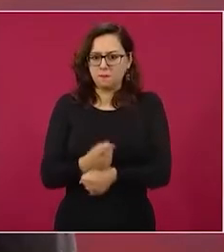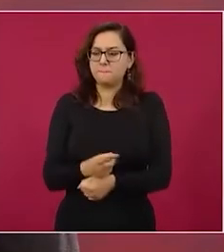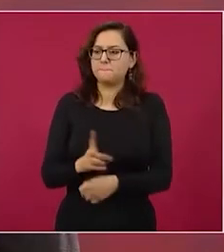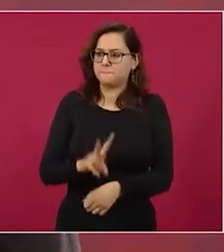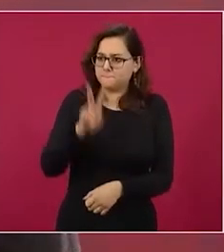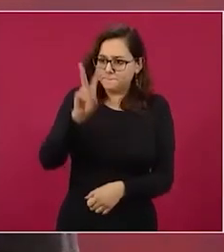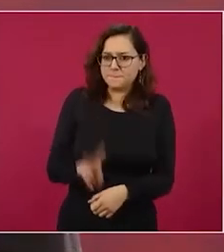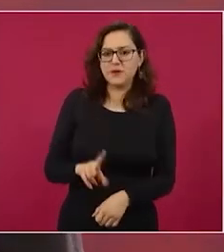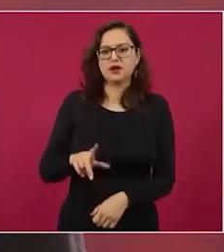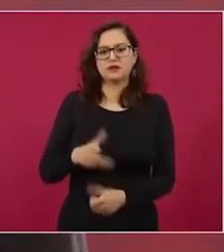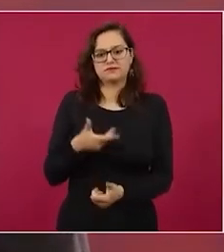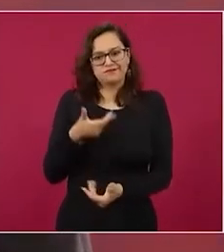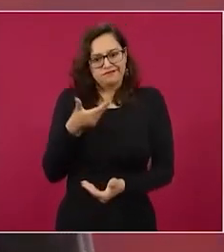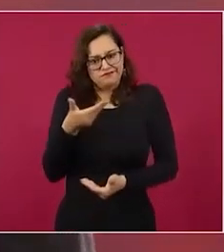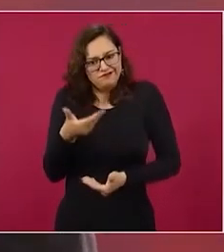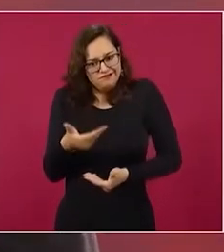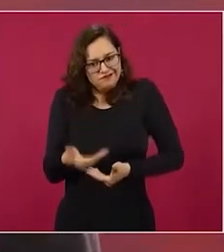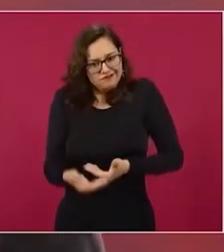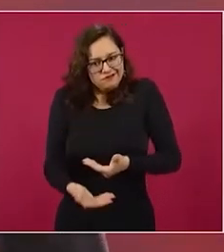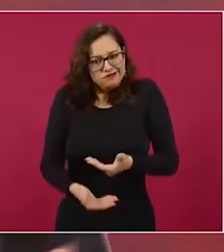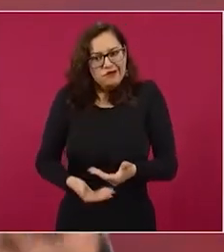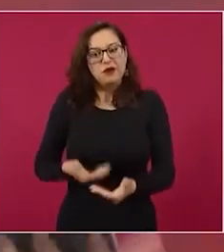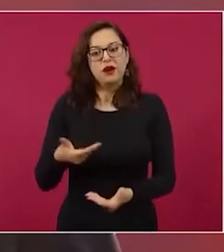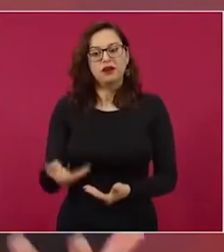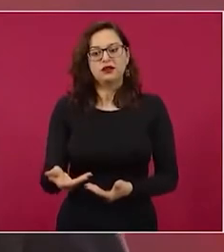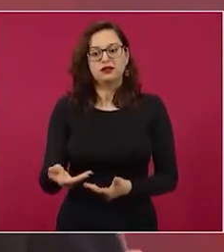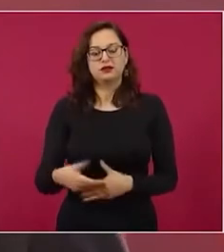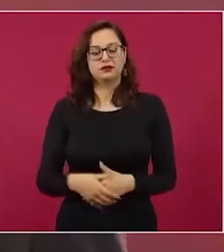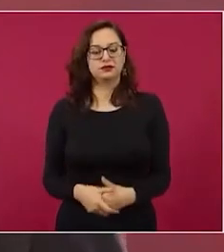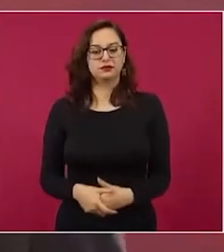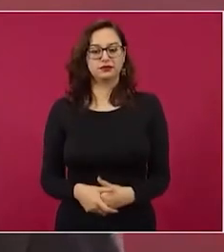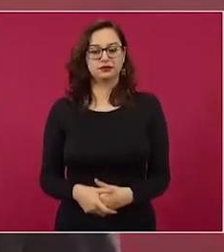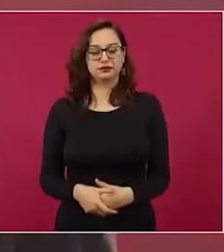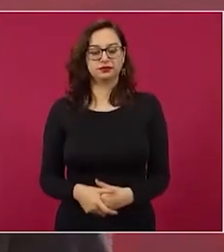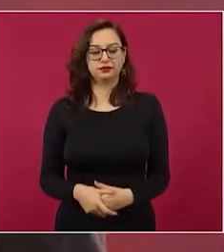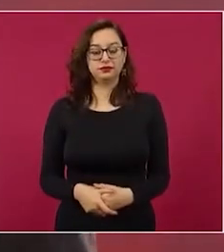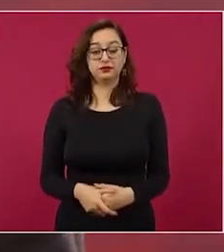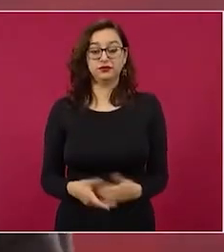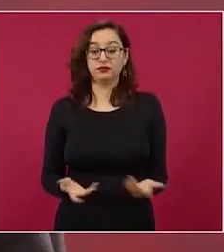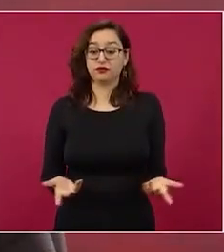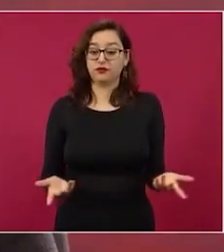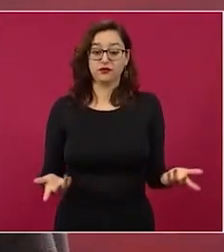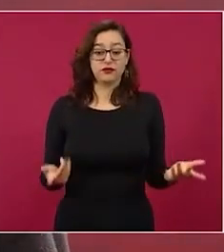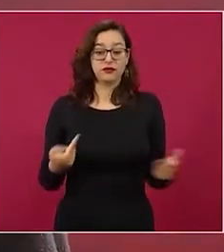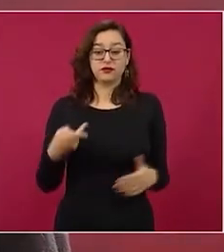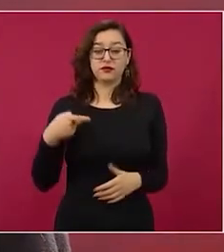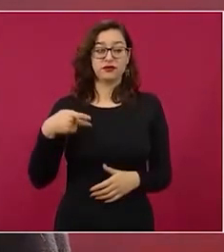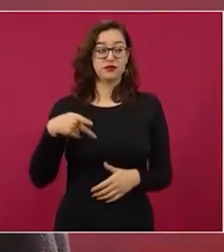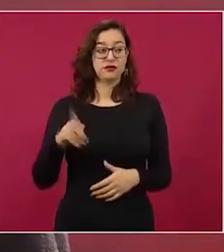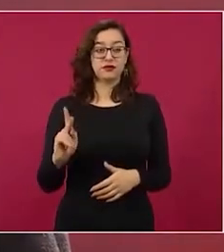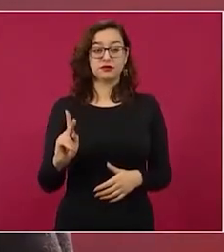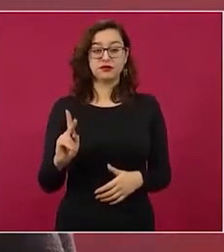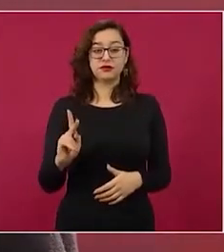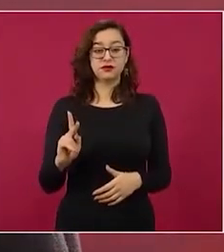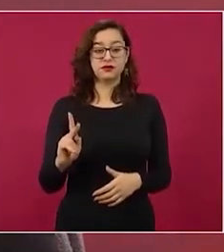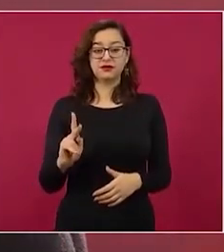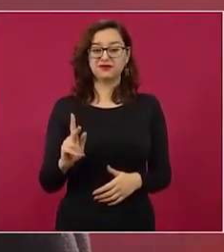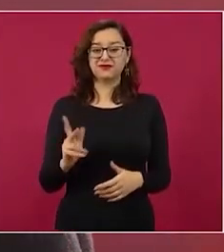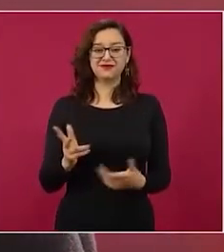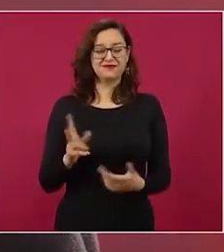servidor público pero es tanta la